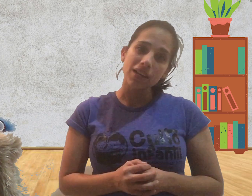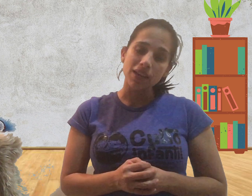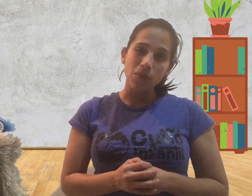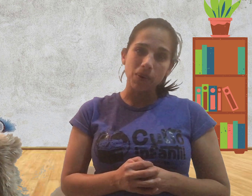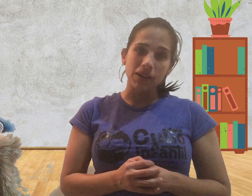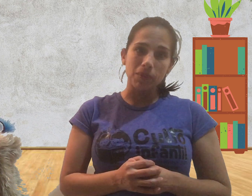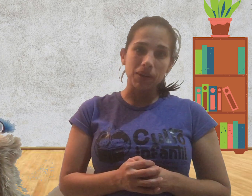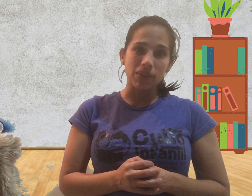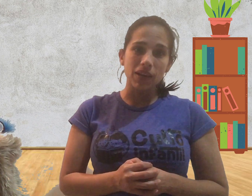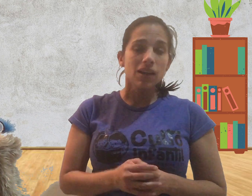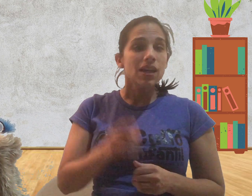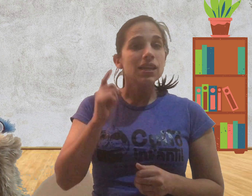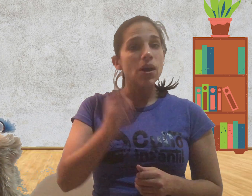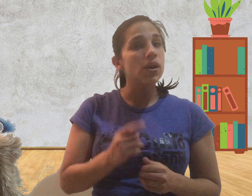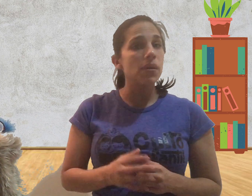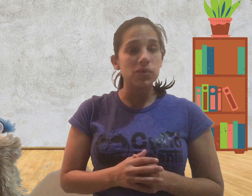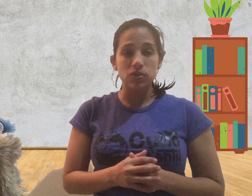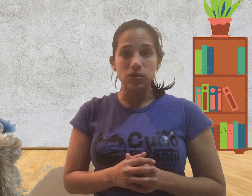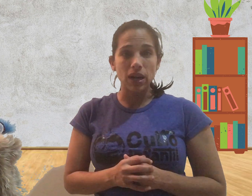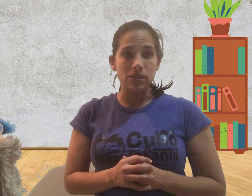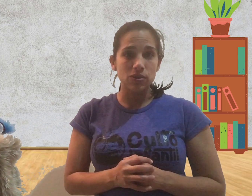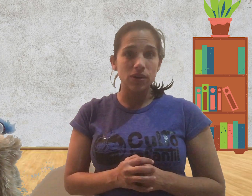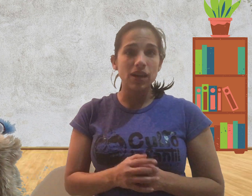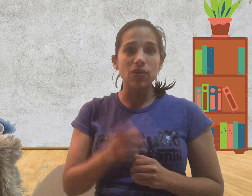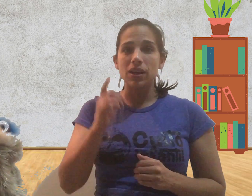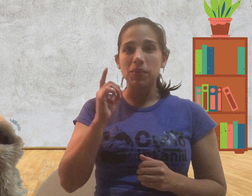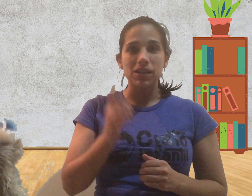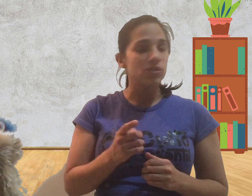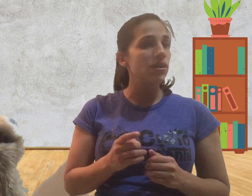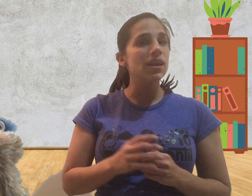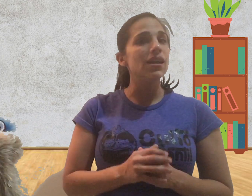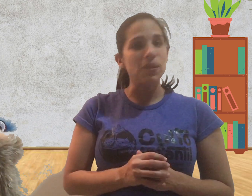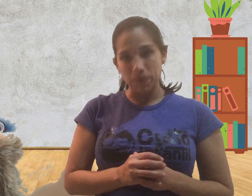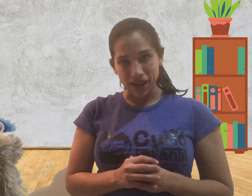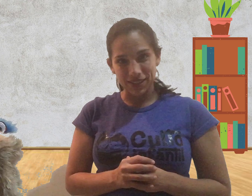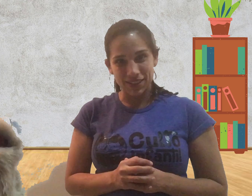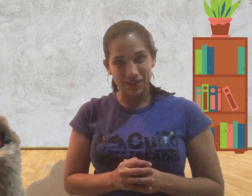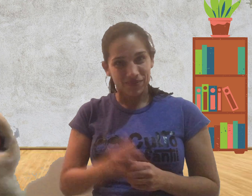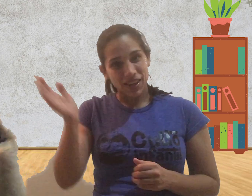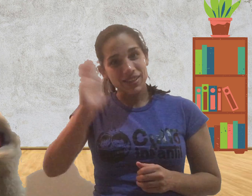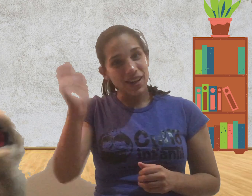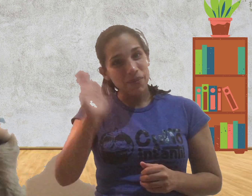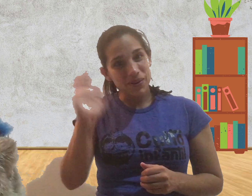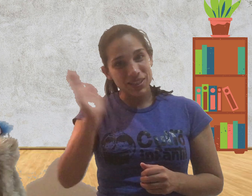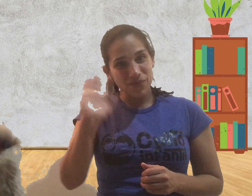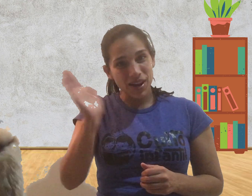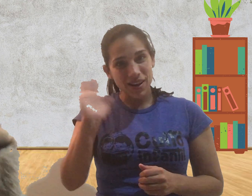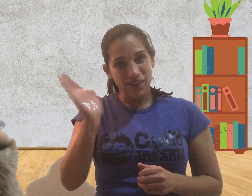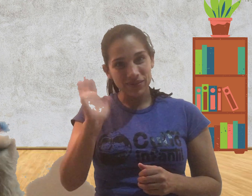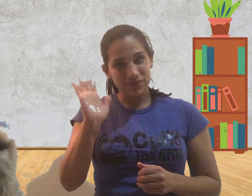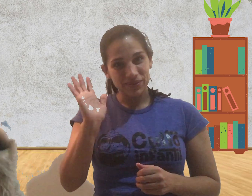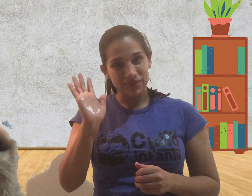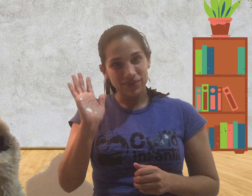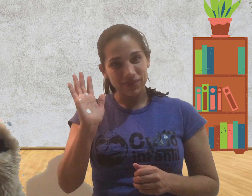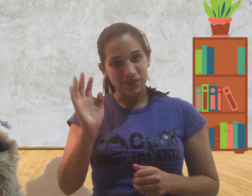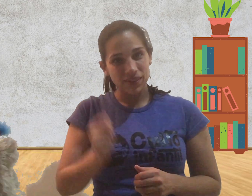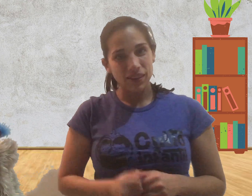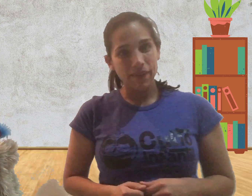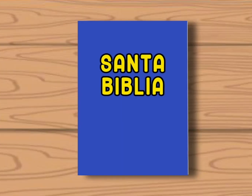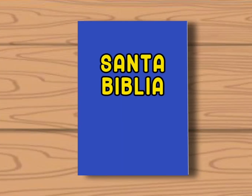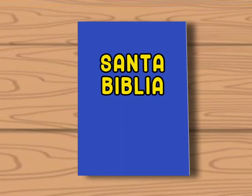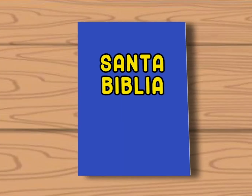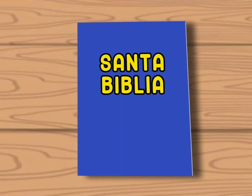Ojalá que en casa lo puedan aprender. Y ahora vamos con la historia con la hermana Sonia y Paz. ¡Hasta la próxima! ¡Hasta la próxima!